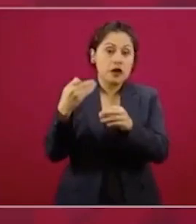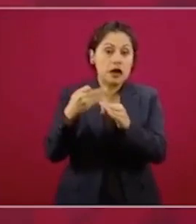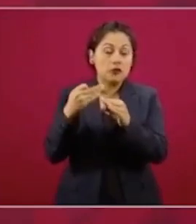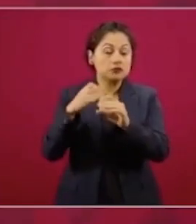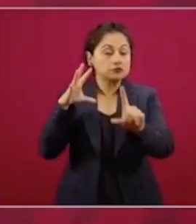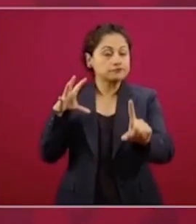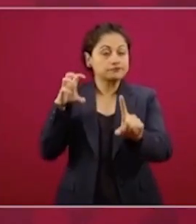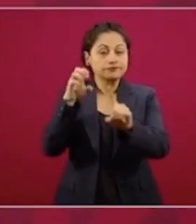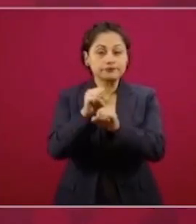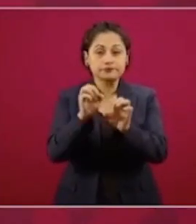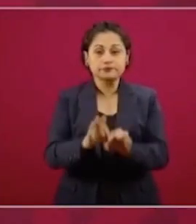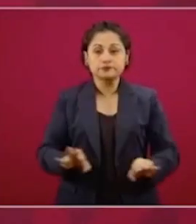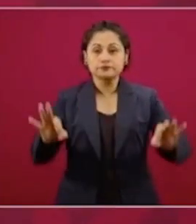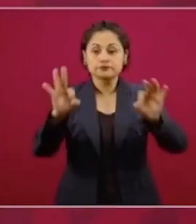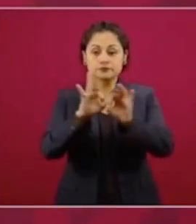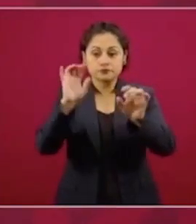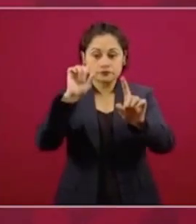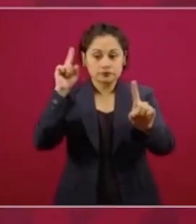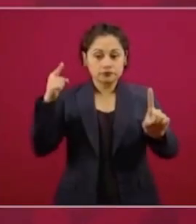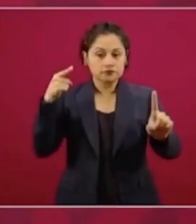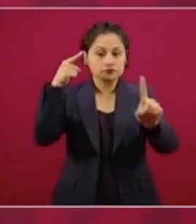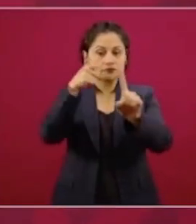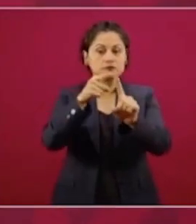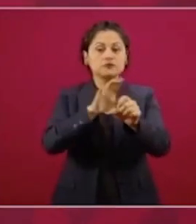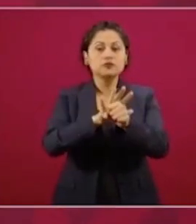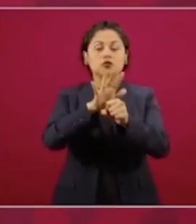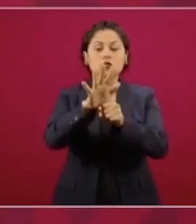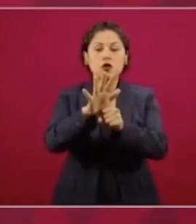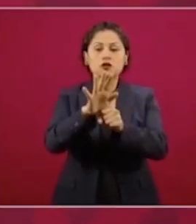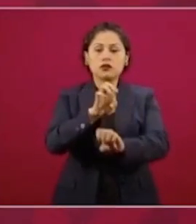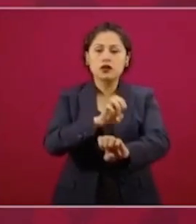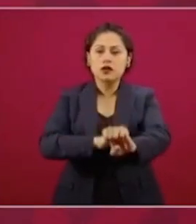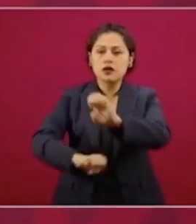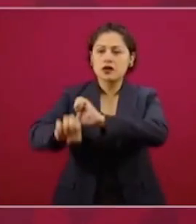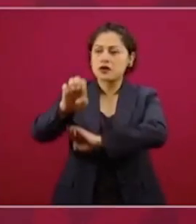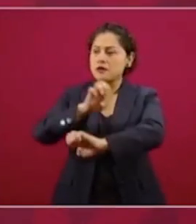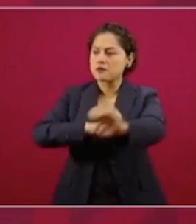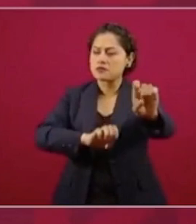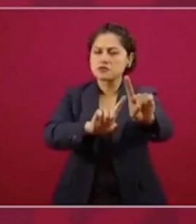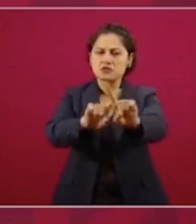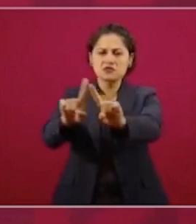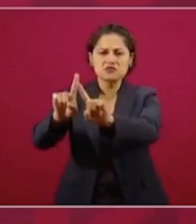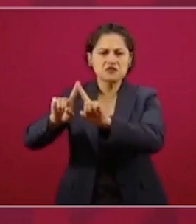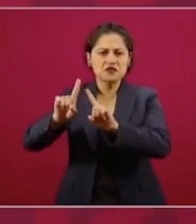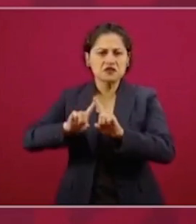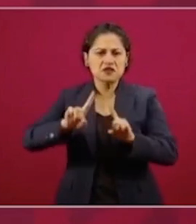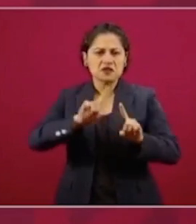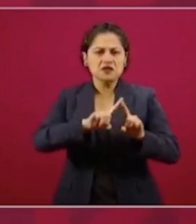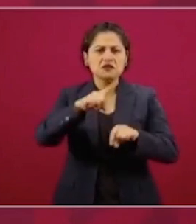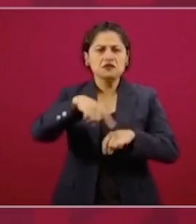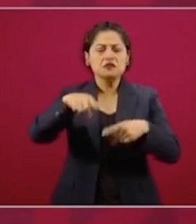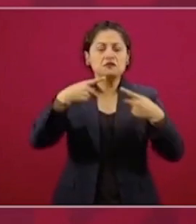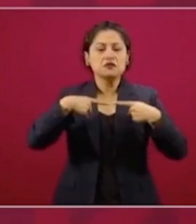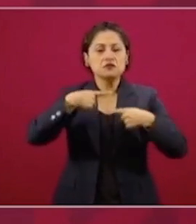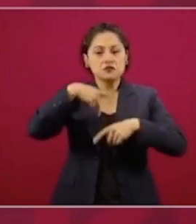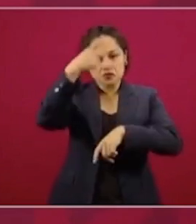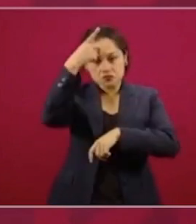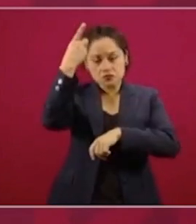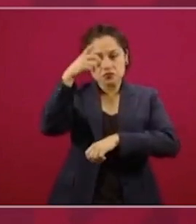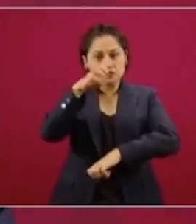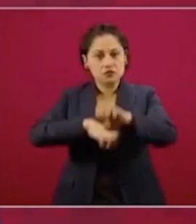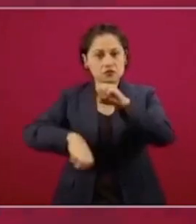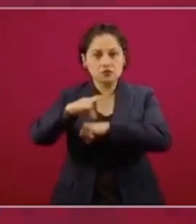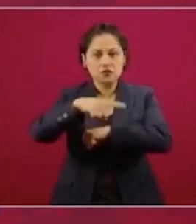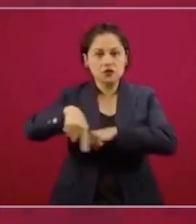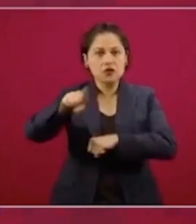El origen de esta idea es, encontramos muchos empresarios que querían ayudar, que querían aportar desde diferentes frentes